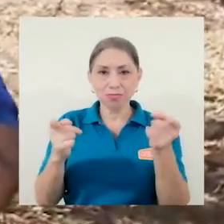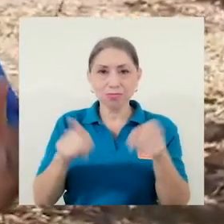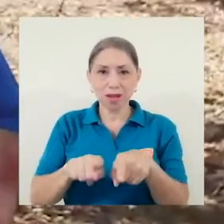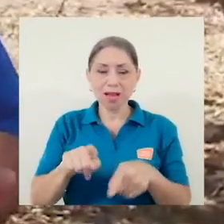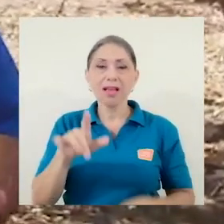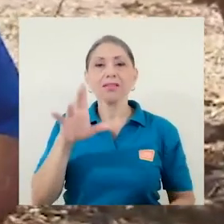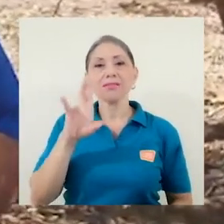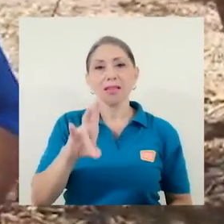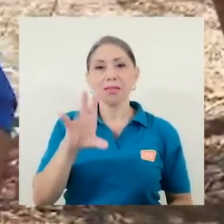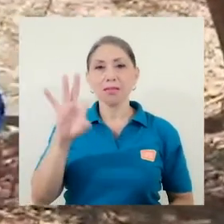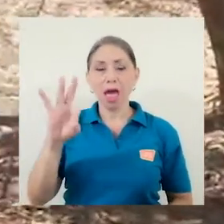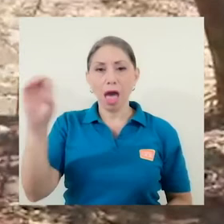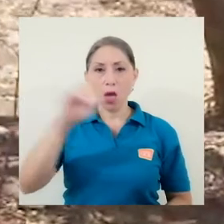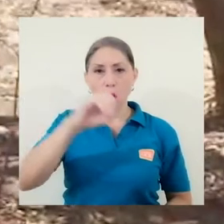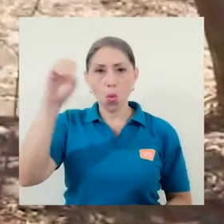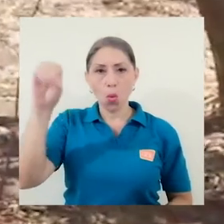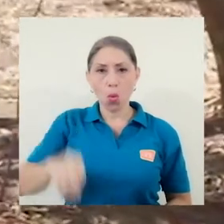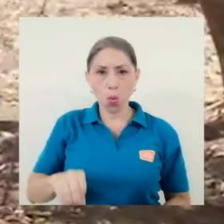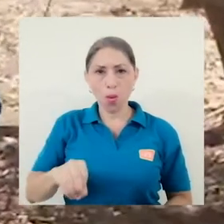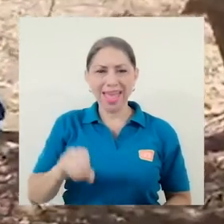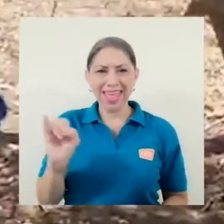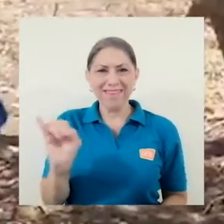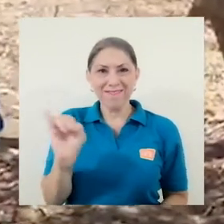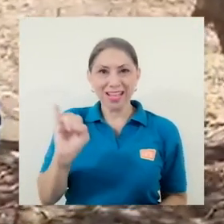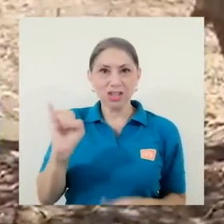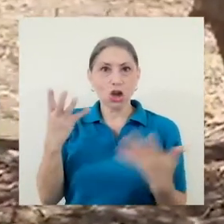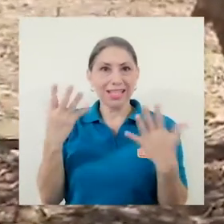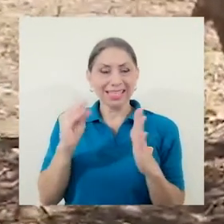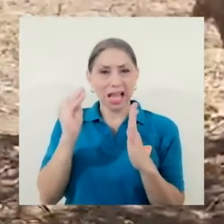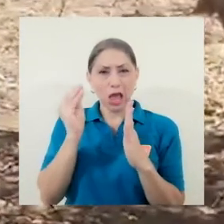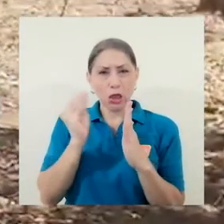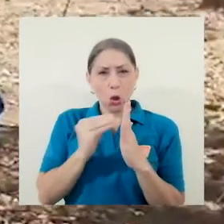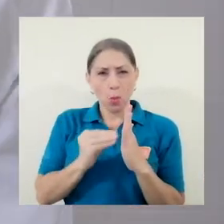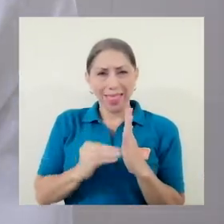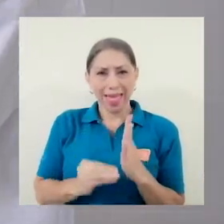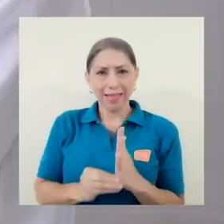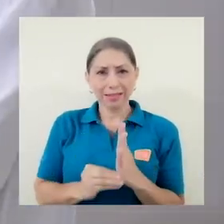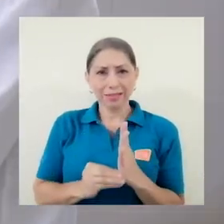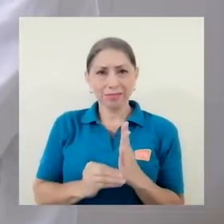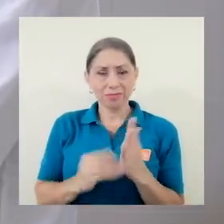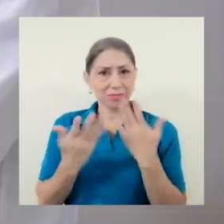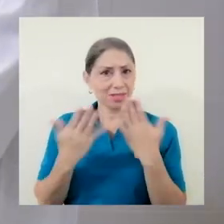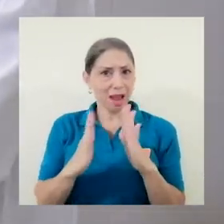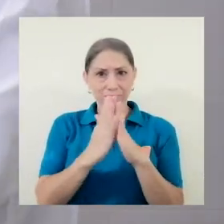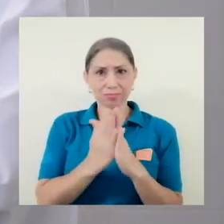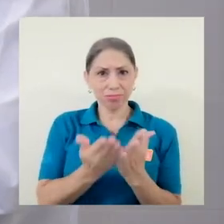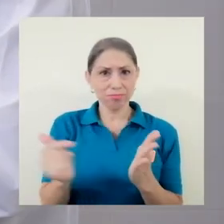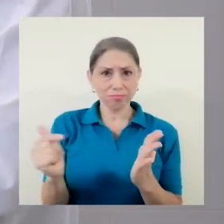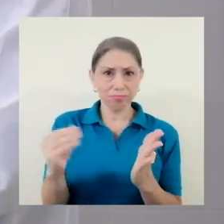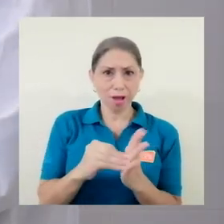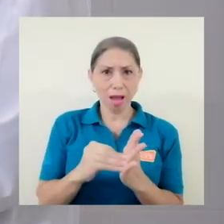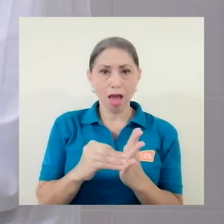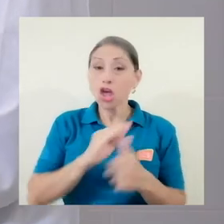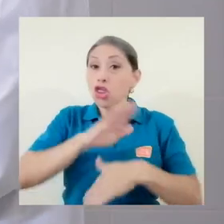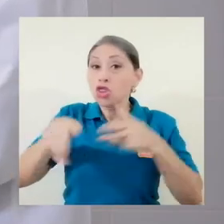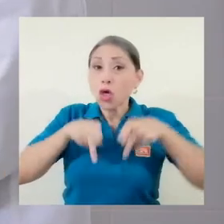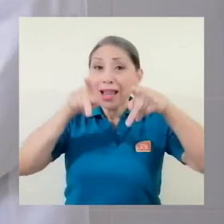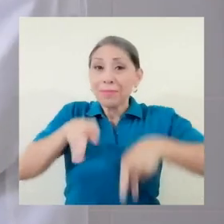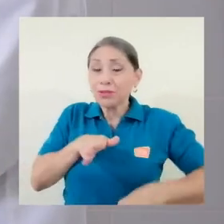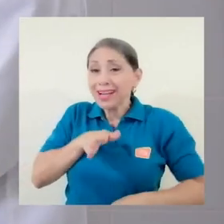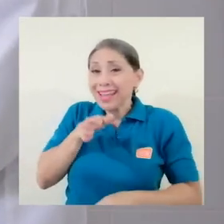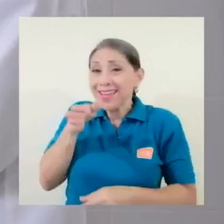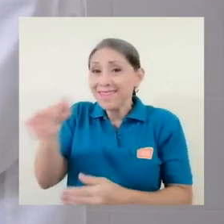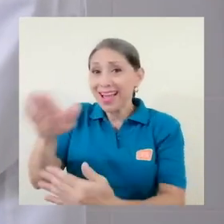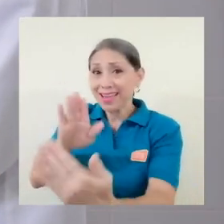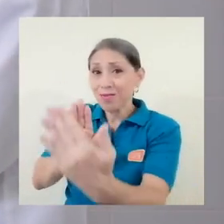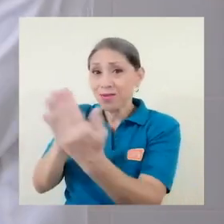79% de las infecciones documentadas. Por lo tanto, todo paciente que vaya a